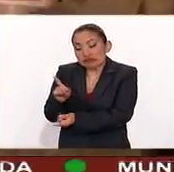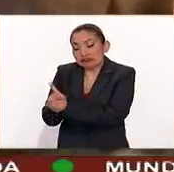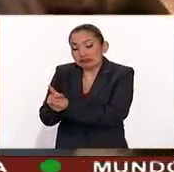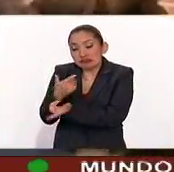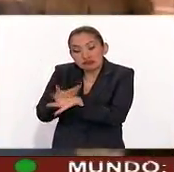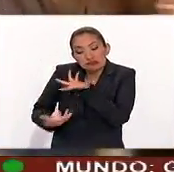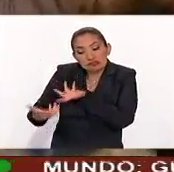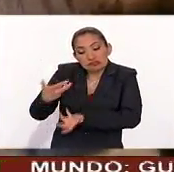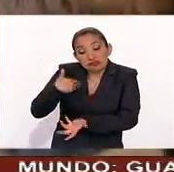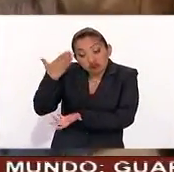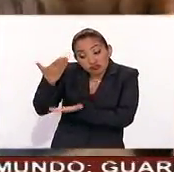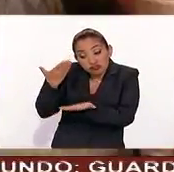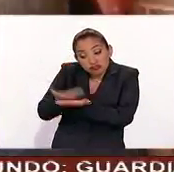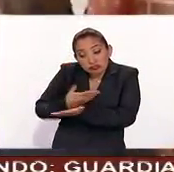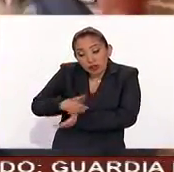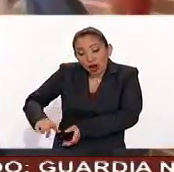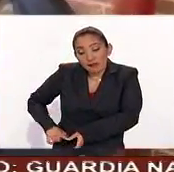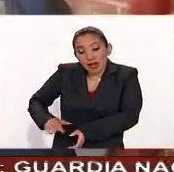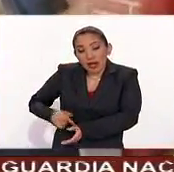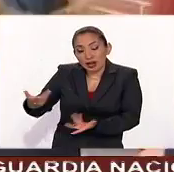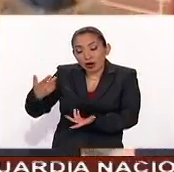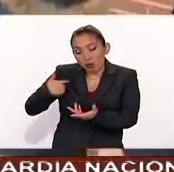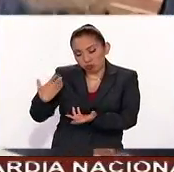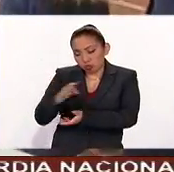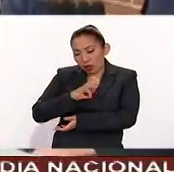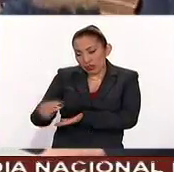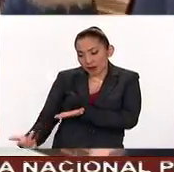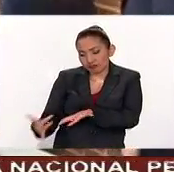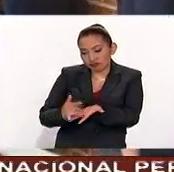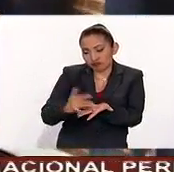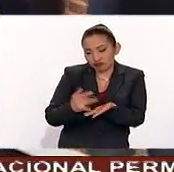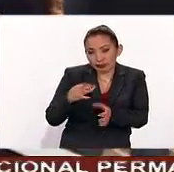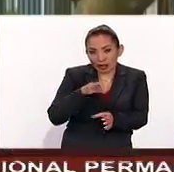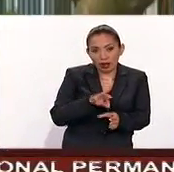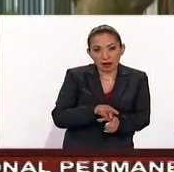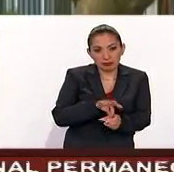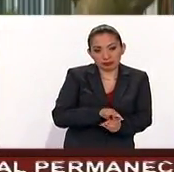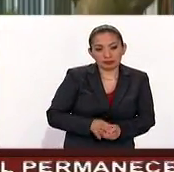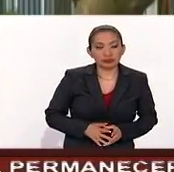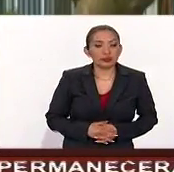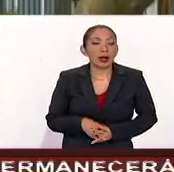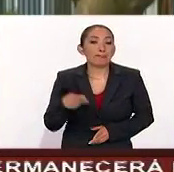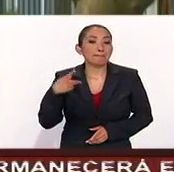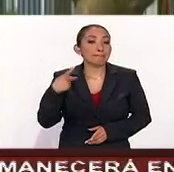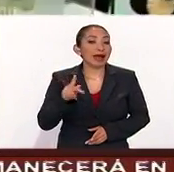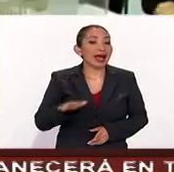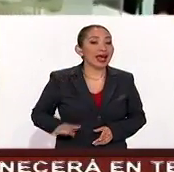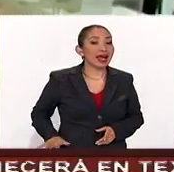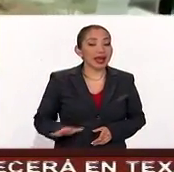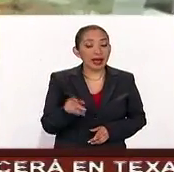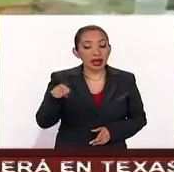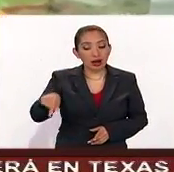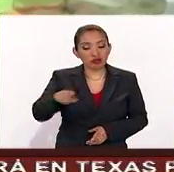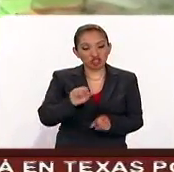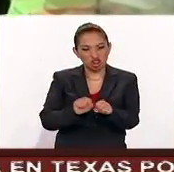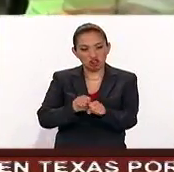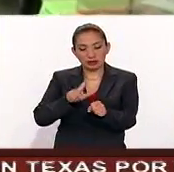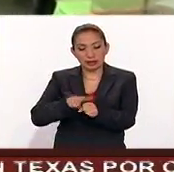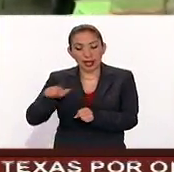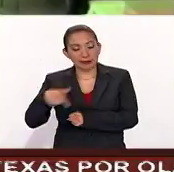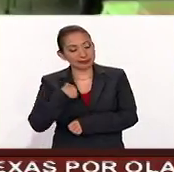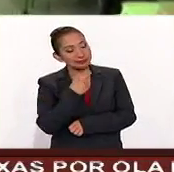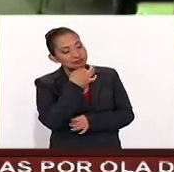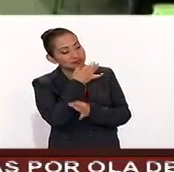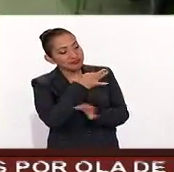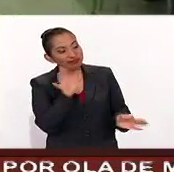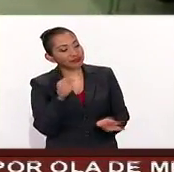a proponer su plan de gobierno a cambio de recabar esos apoyos. Sin embargo, los socialistas ya habían